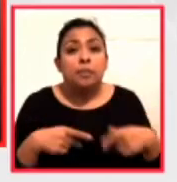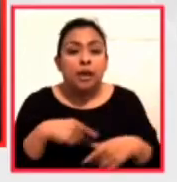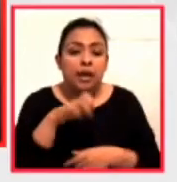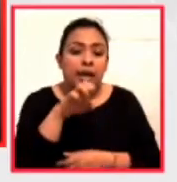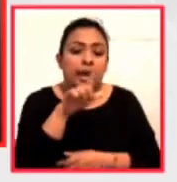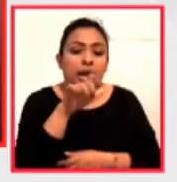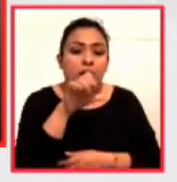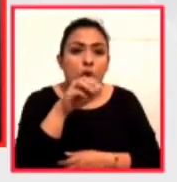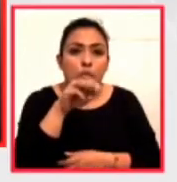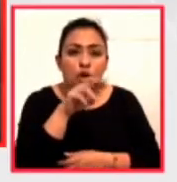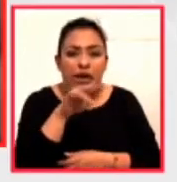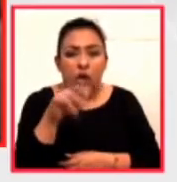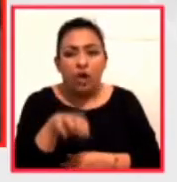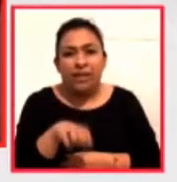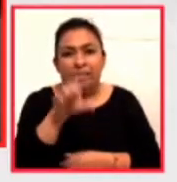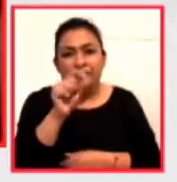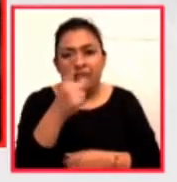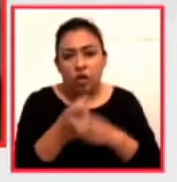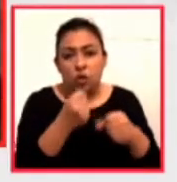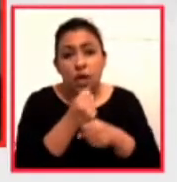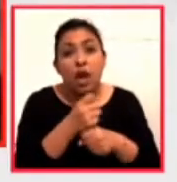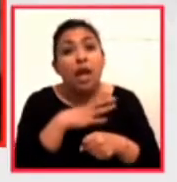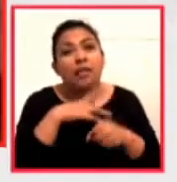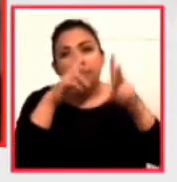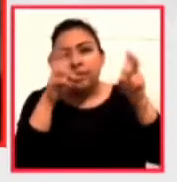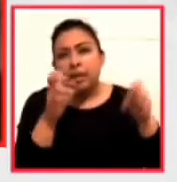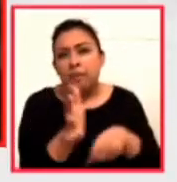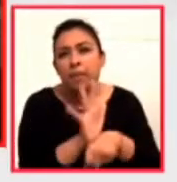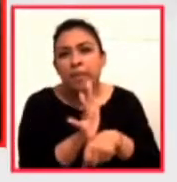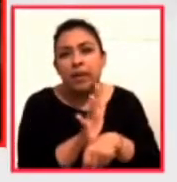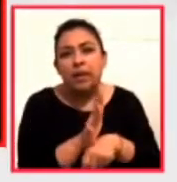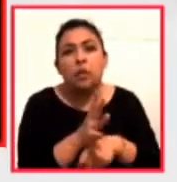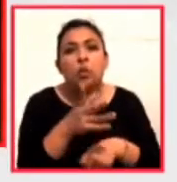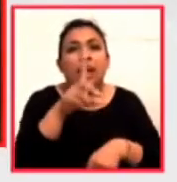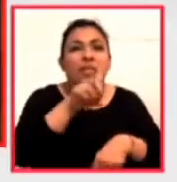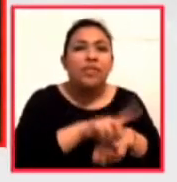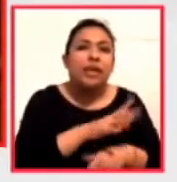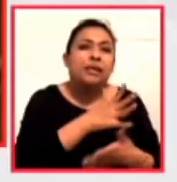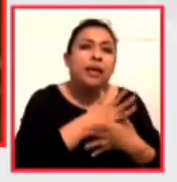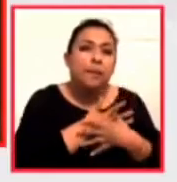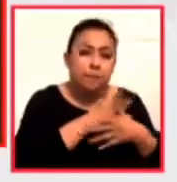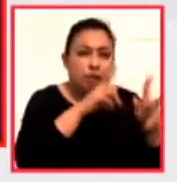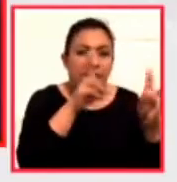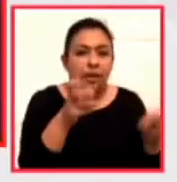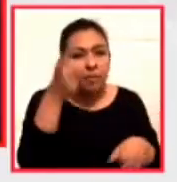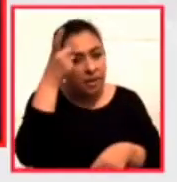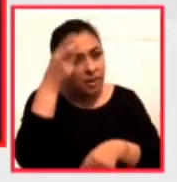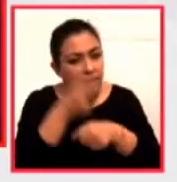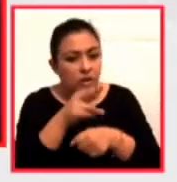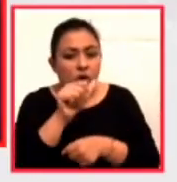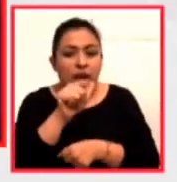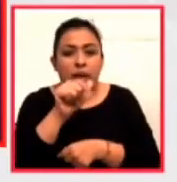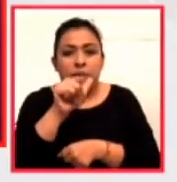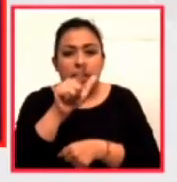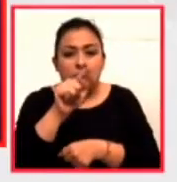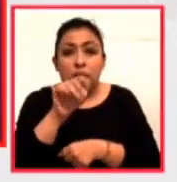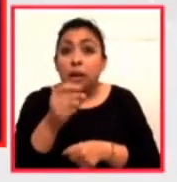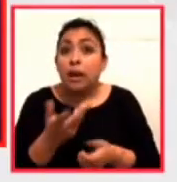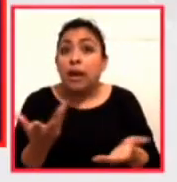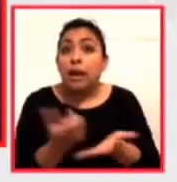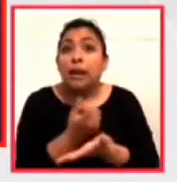a los 21 años realizó el tema de la película los días del amor dirigida por alberto isaac que le valió su primer ariel